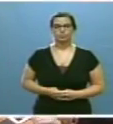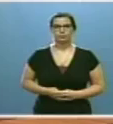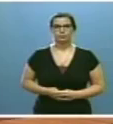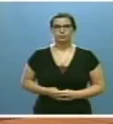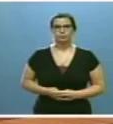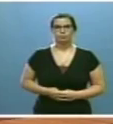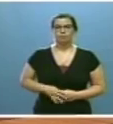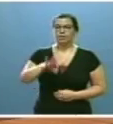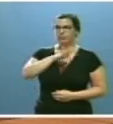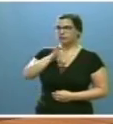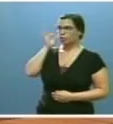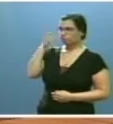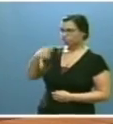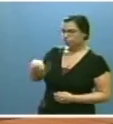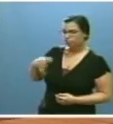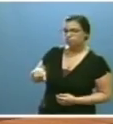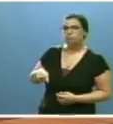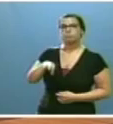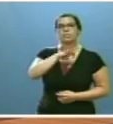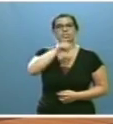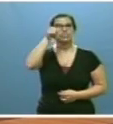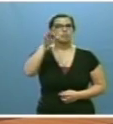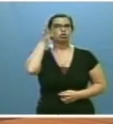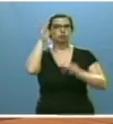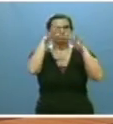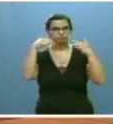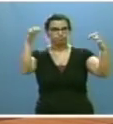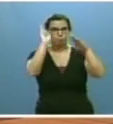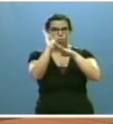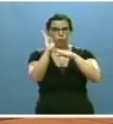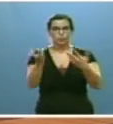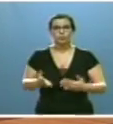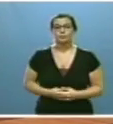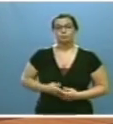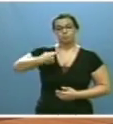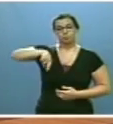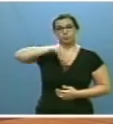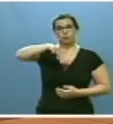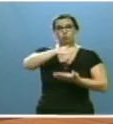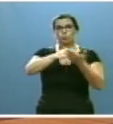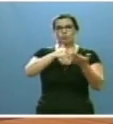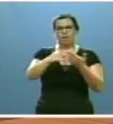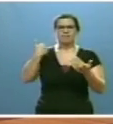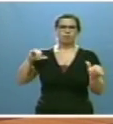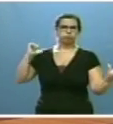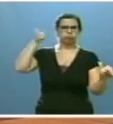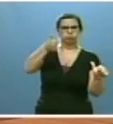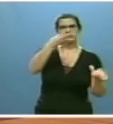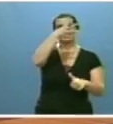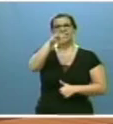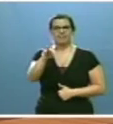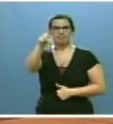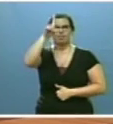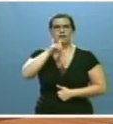Señora Presidenta, señoras y señores procuradores, nuestra comunidad atesora una trayectoria de más de 30 años de